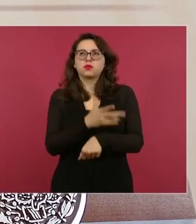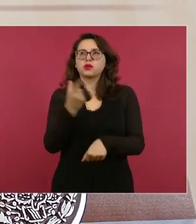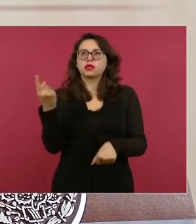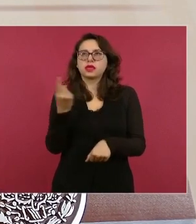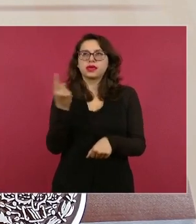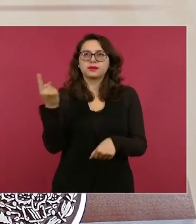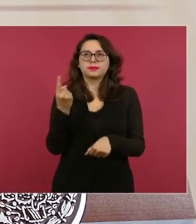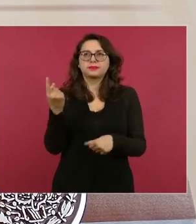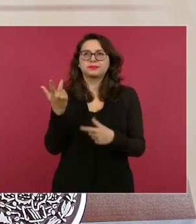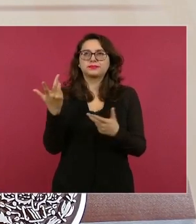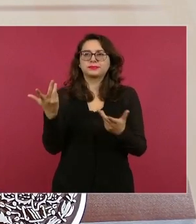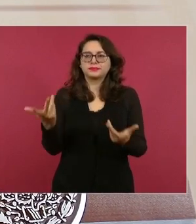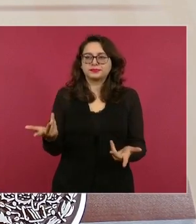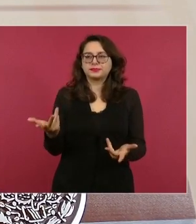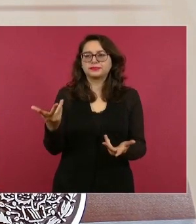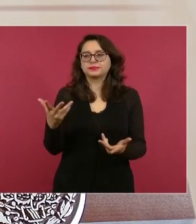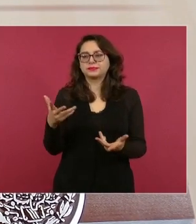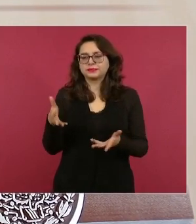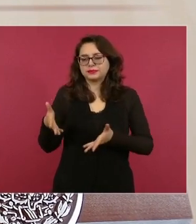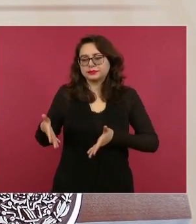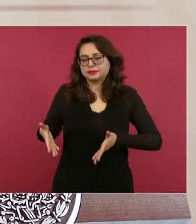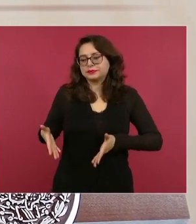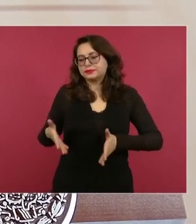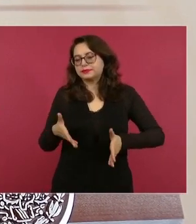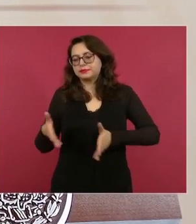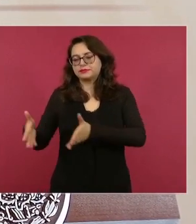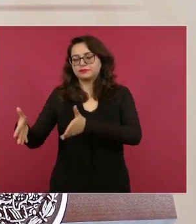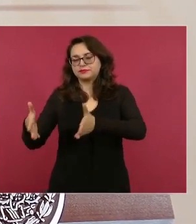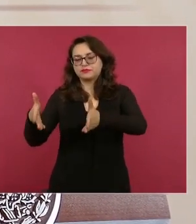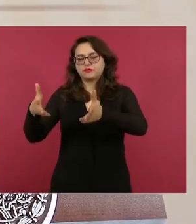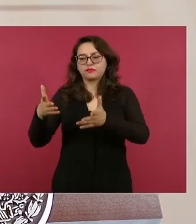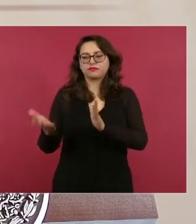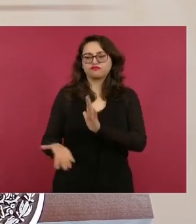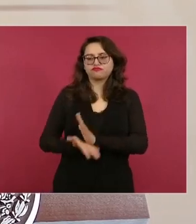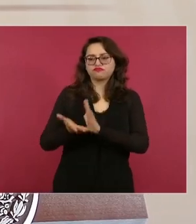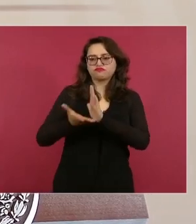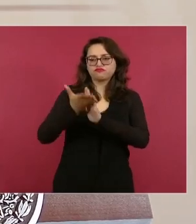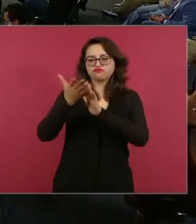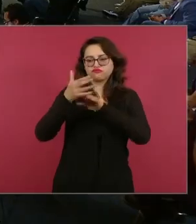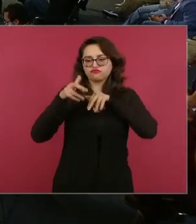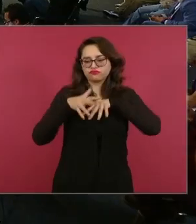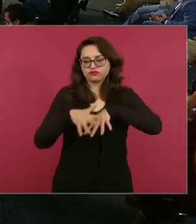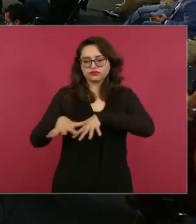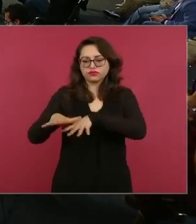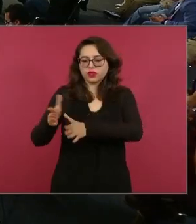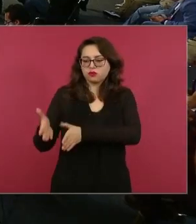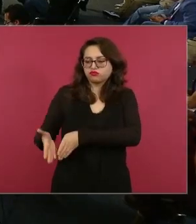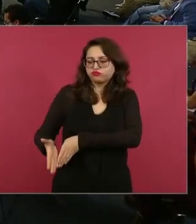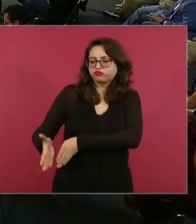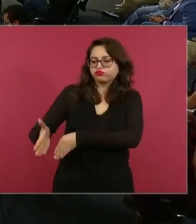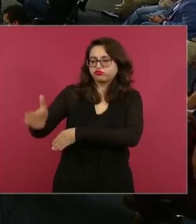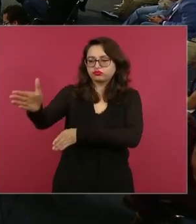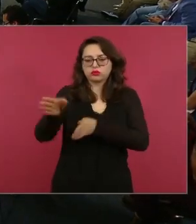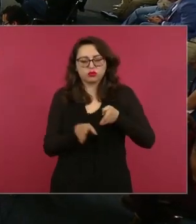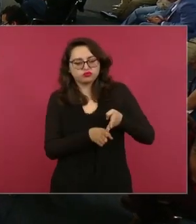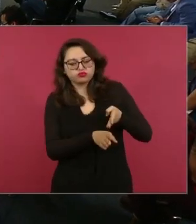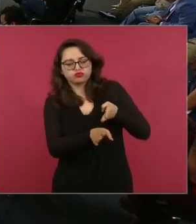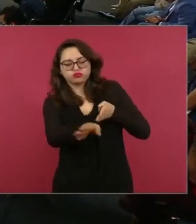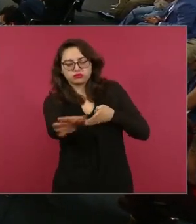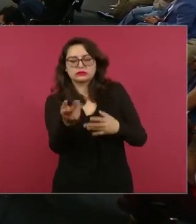creación de escolleras la construcción de escolleras la modernización